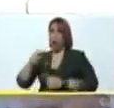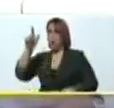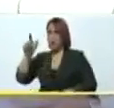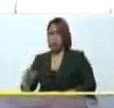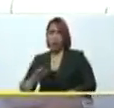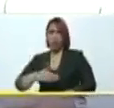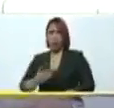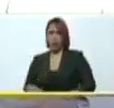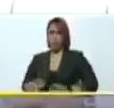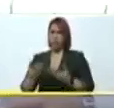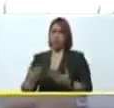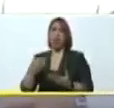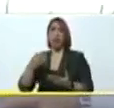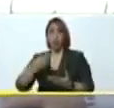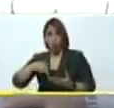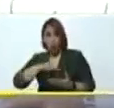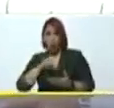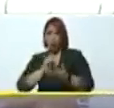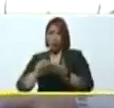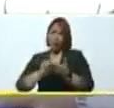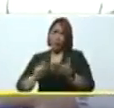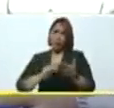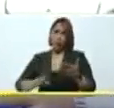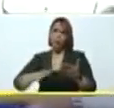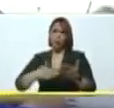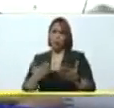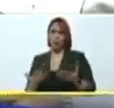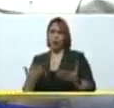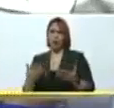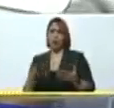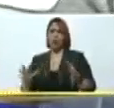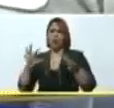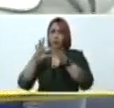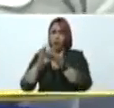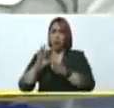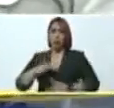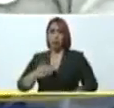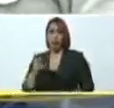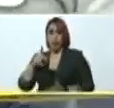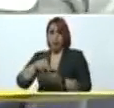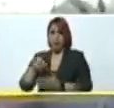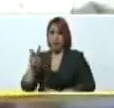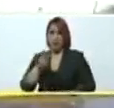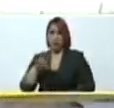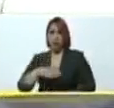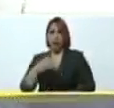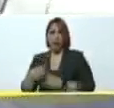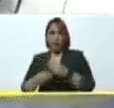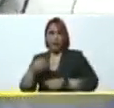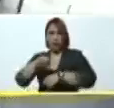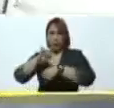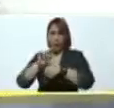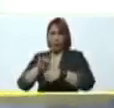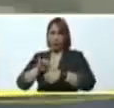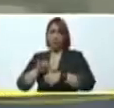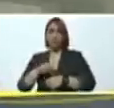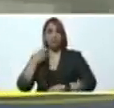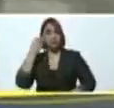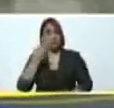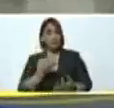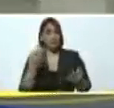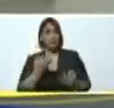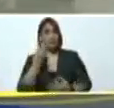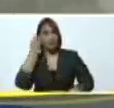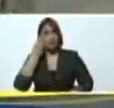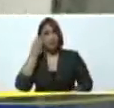un registro de donantes de médula ósea. Y si son compatibles, pueden venir a Venezuela a hacerse su trasplante de médula ósea. Siempre pensando como